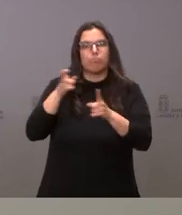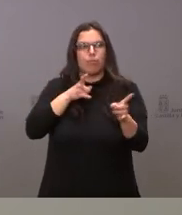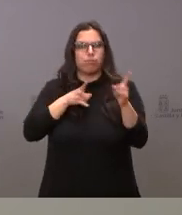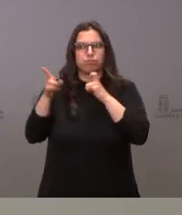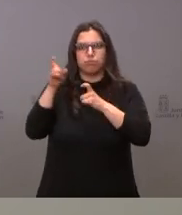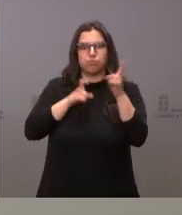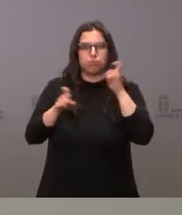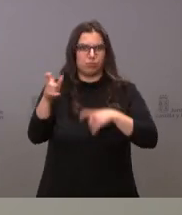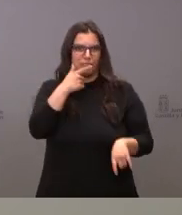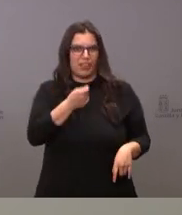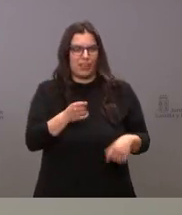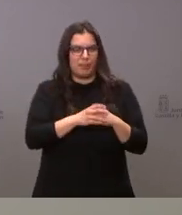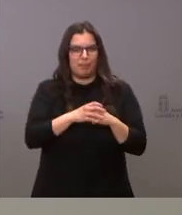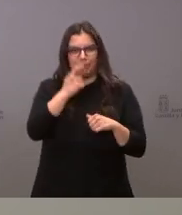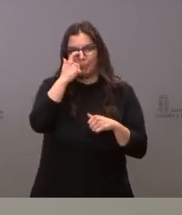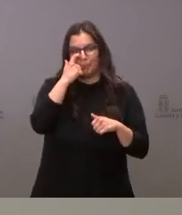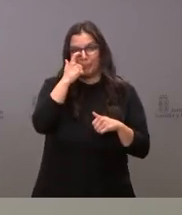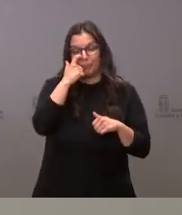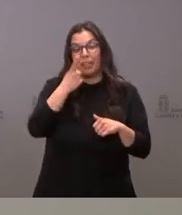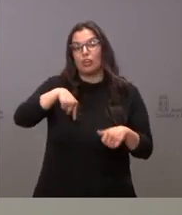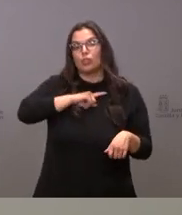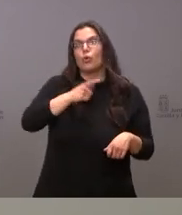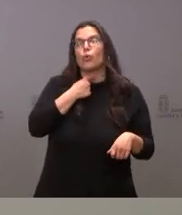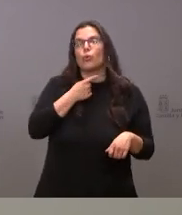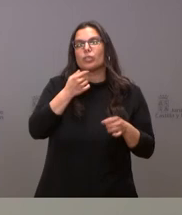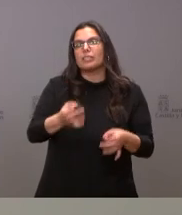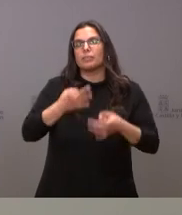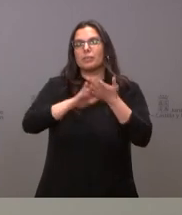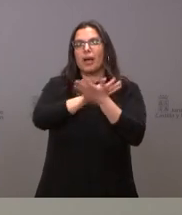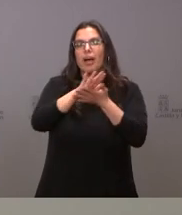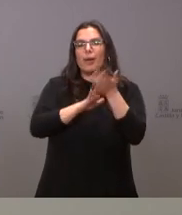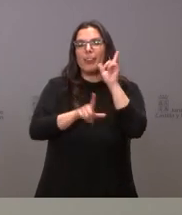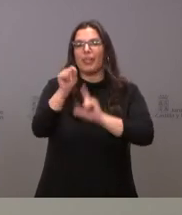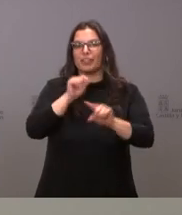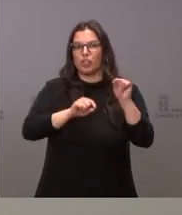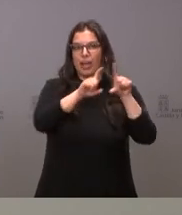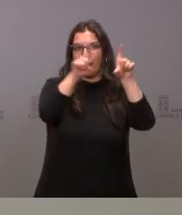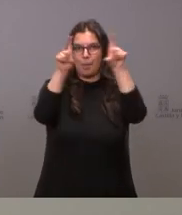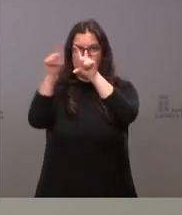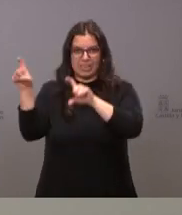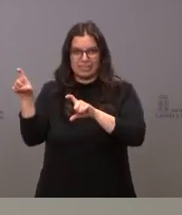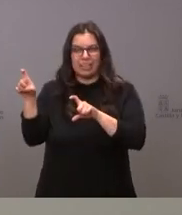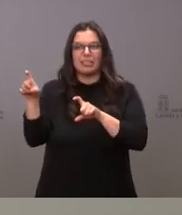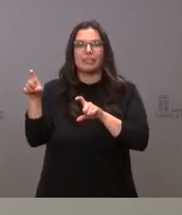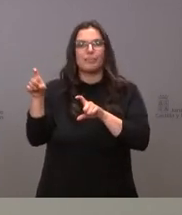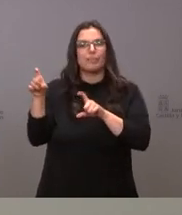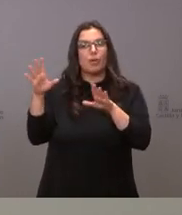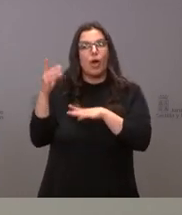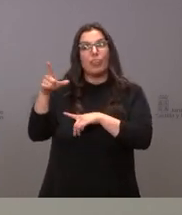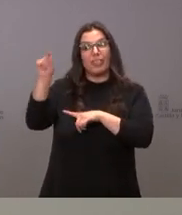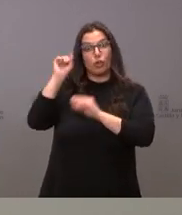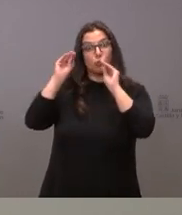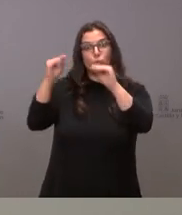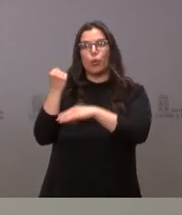inversiones a nosotros en todo caso lo que nos gusta siempre es hablar de las decisiones empresariales del apoyo a esas decisiones